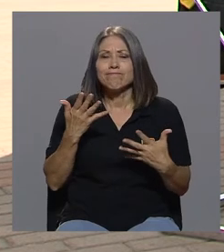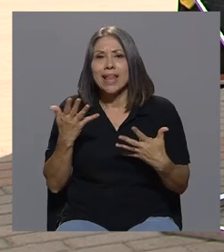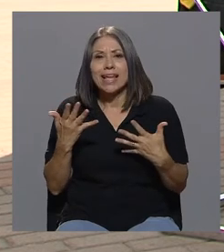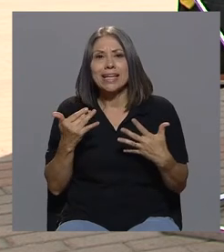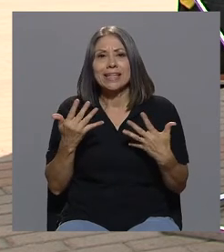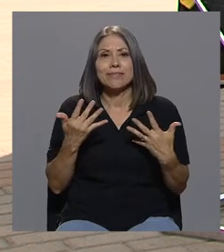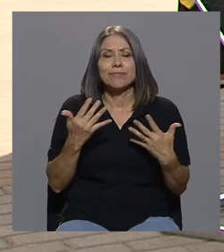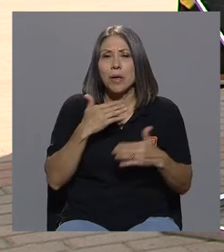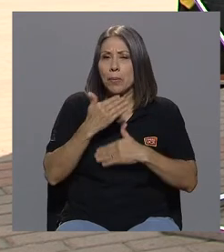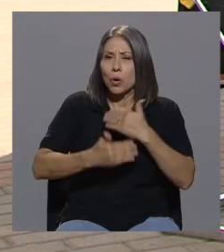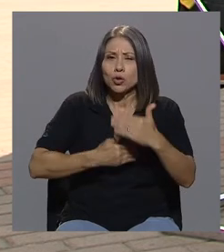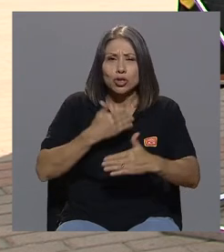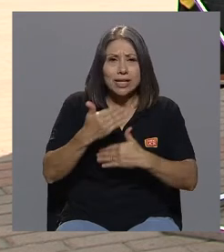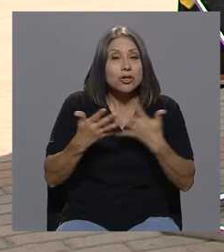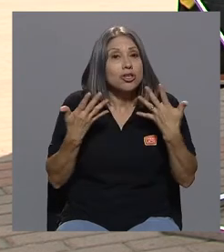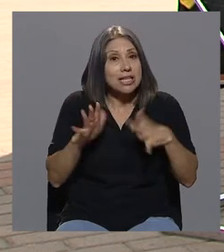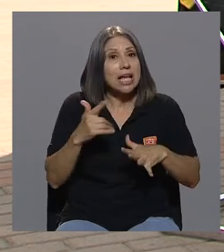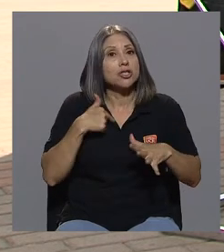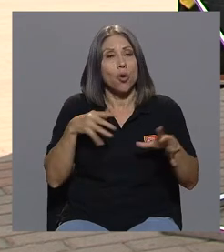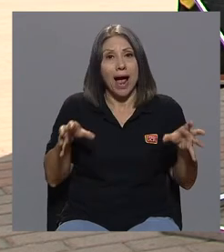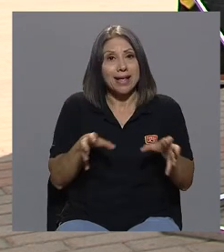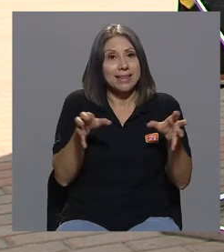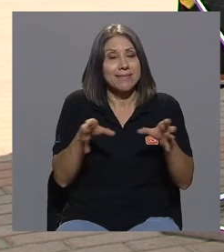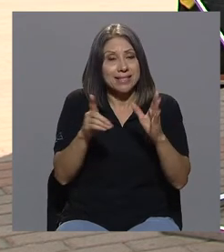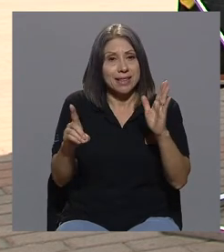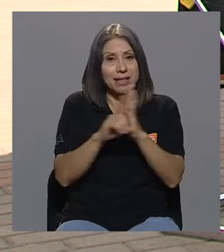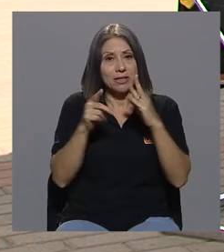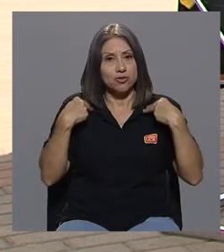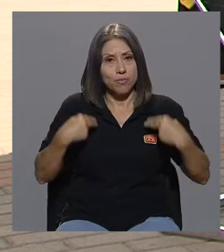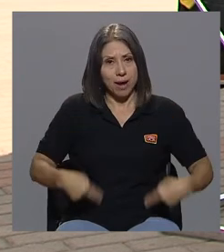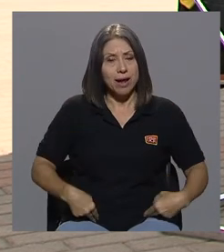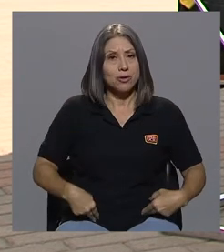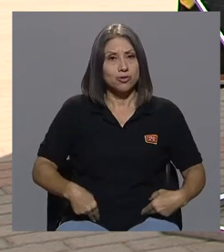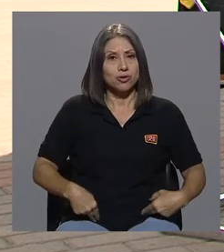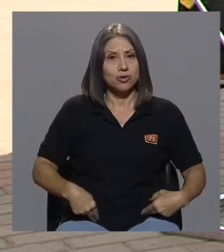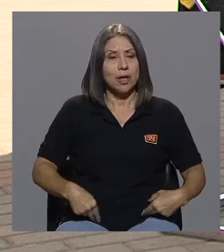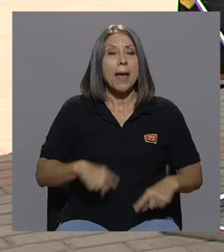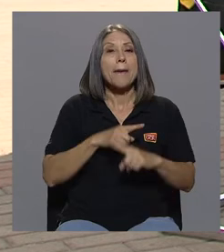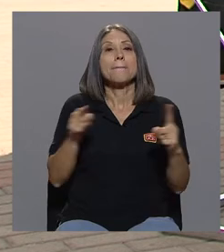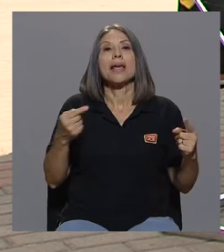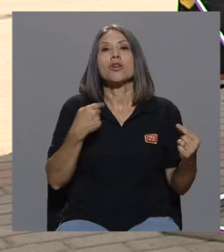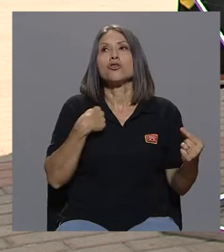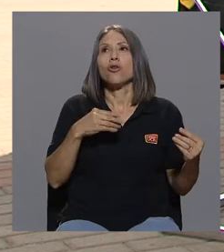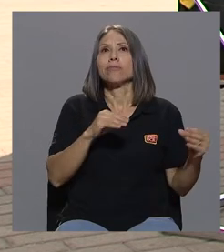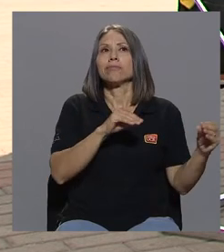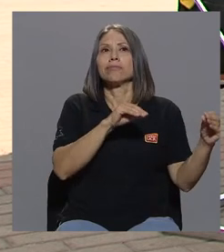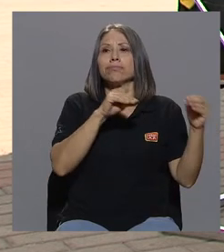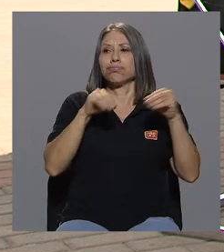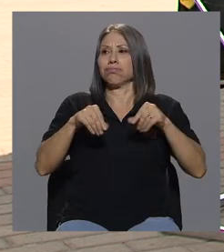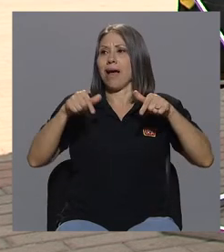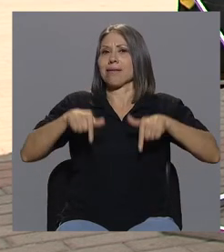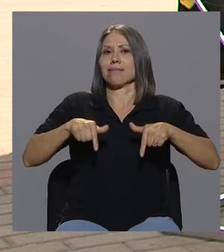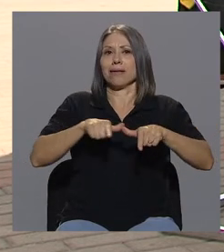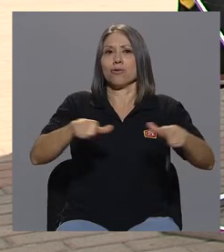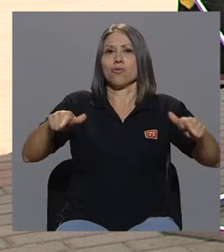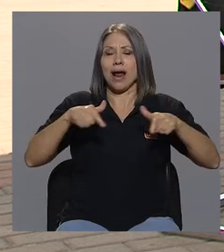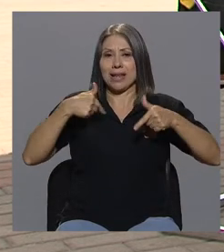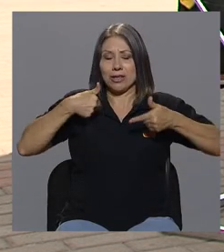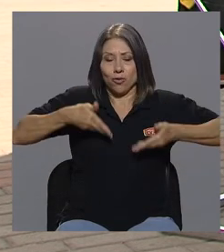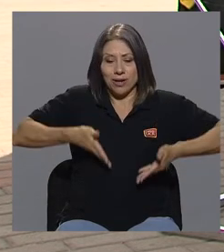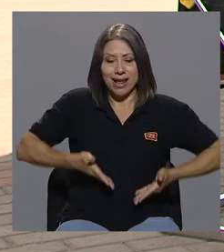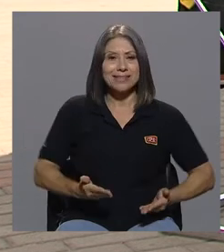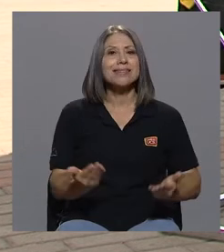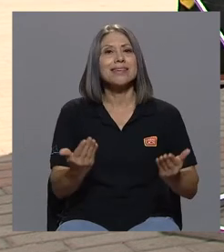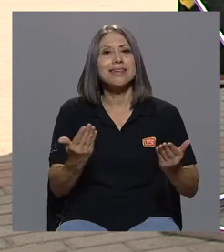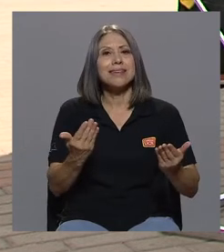proceso ya yo era activista en derechos humanos pero vengo a mi lugar donde yo nací y yo siento la necesidad